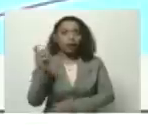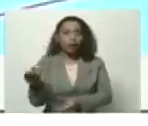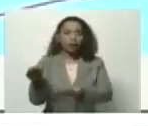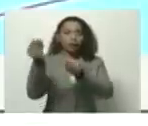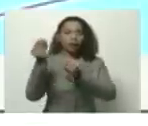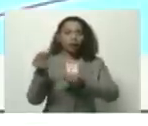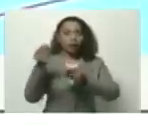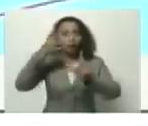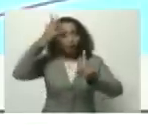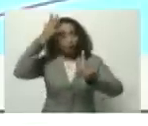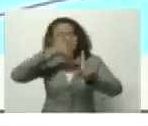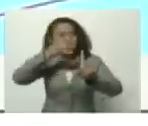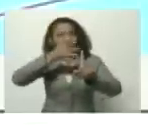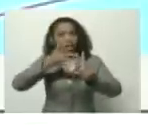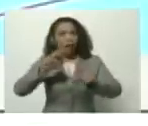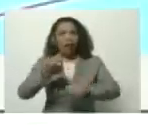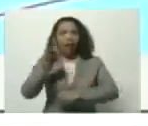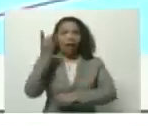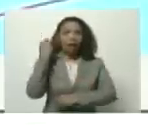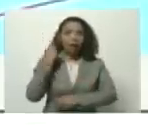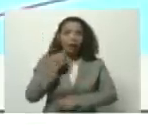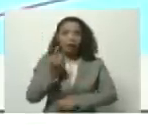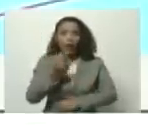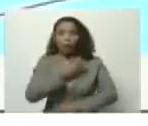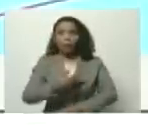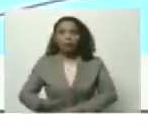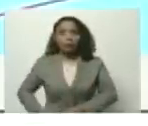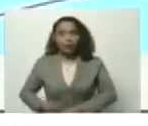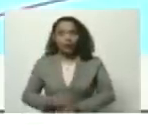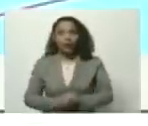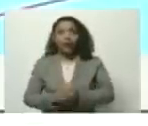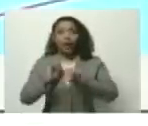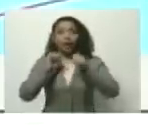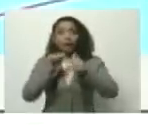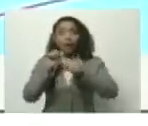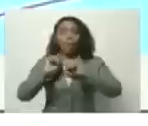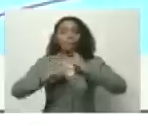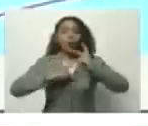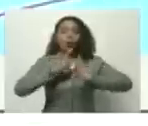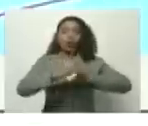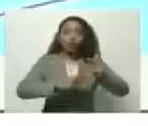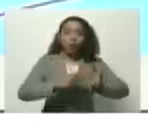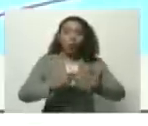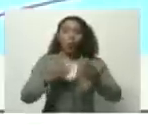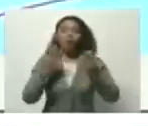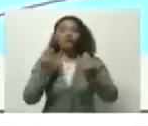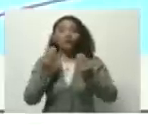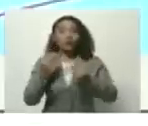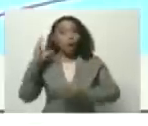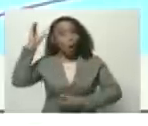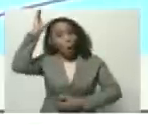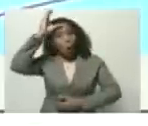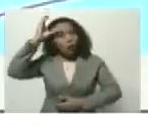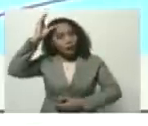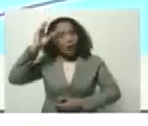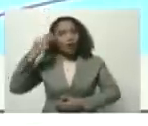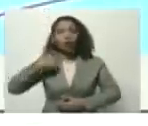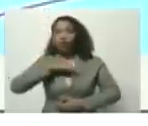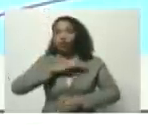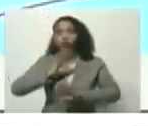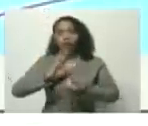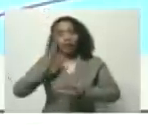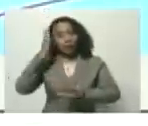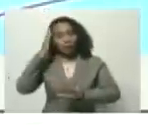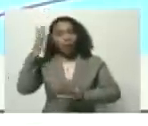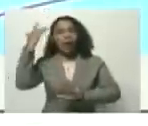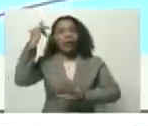esta instrucción que indicó ayer el presidente de iniciar este proceso con mucha conciencia como sabemos que la tienen